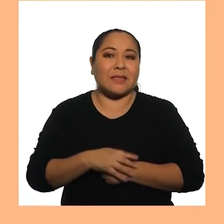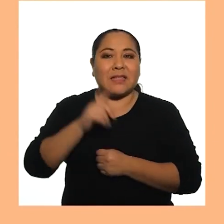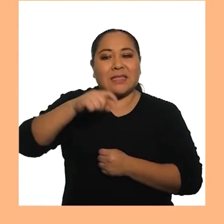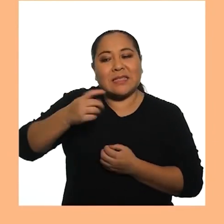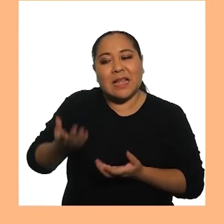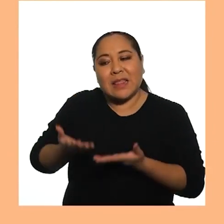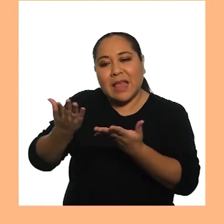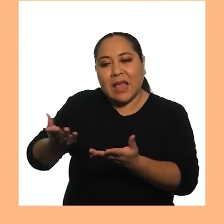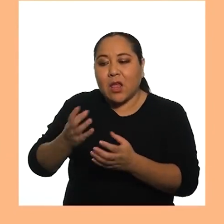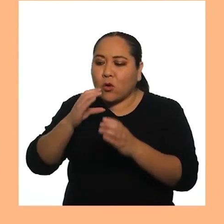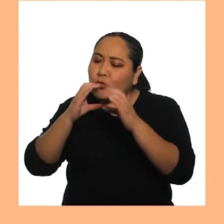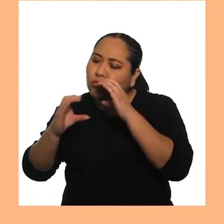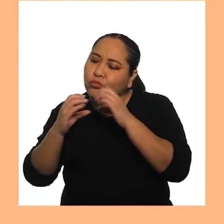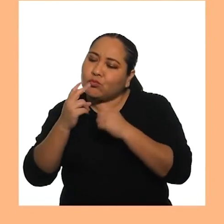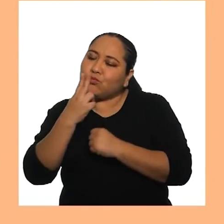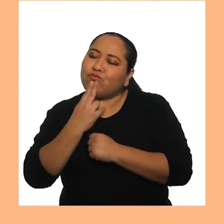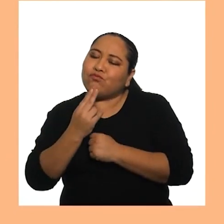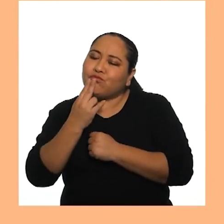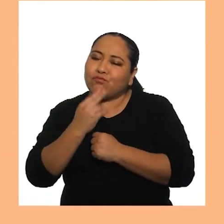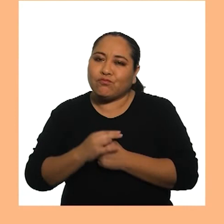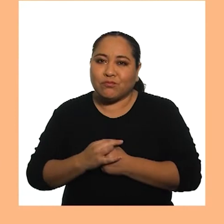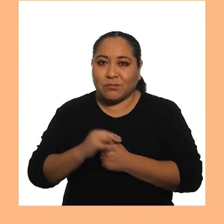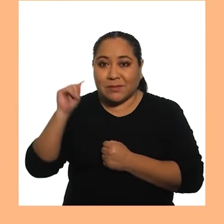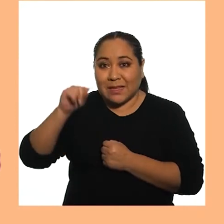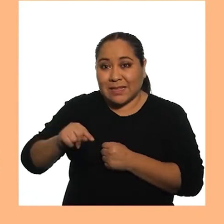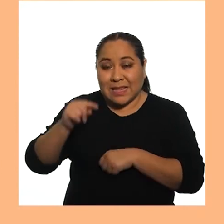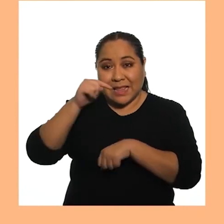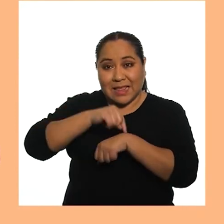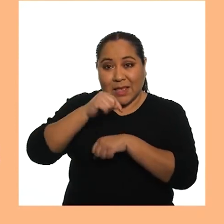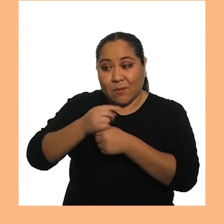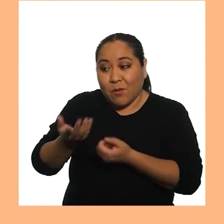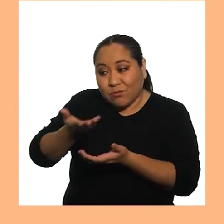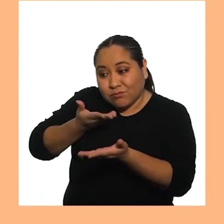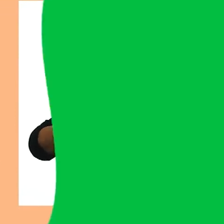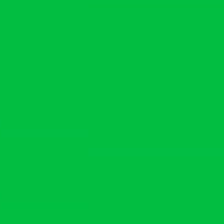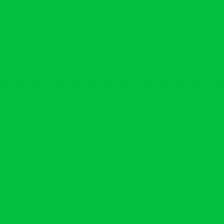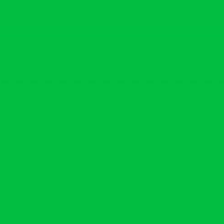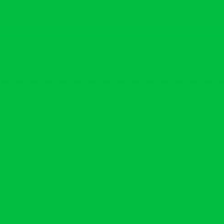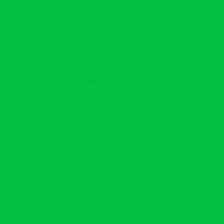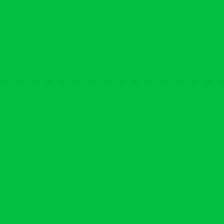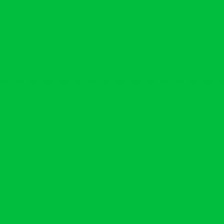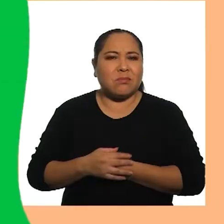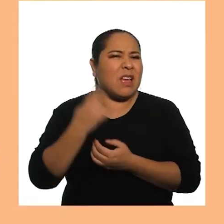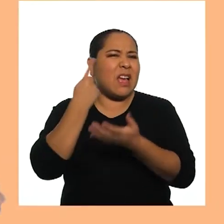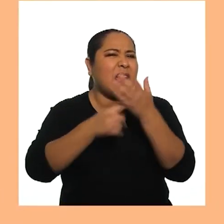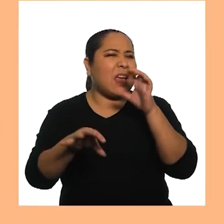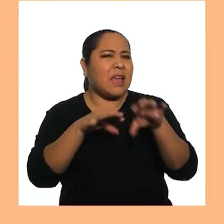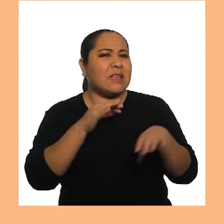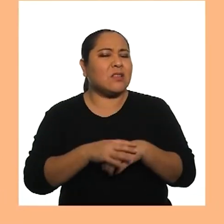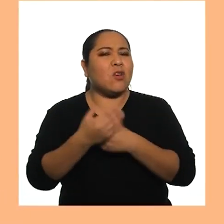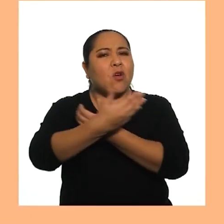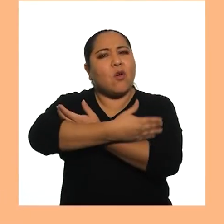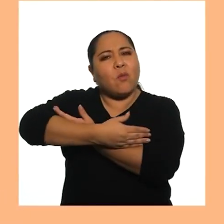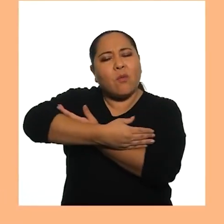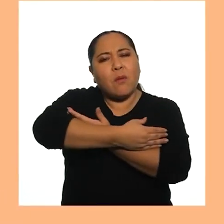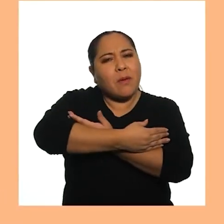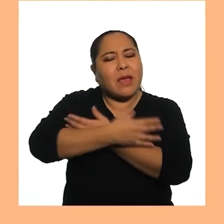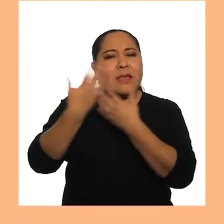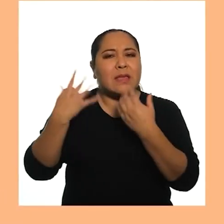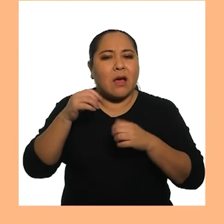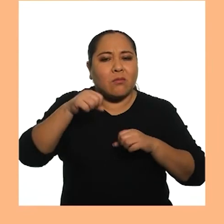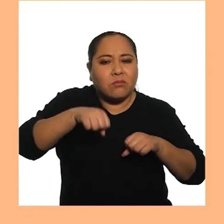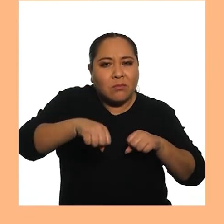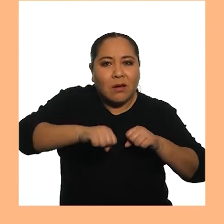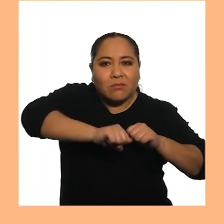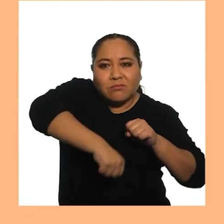mamá Debe ofrecerle Comunicación afectuosa Mientras lo atiende ¿Qué se debe hacer Cuando el bebé